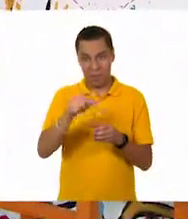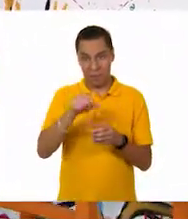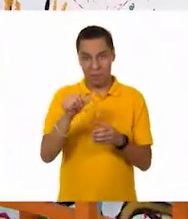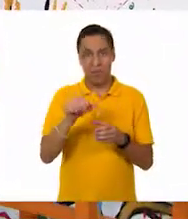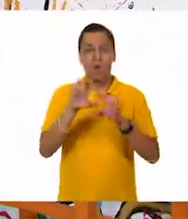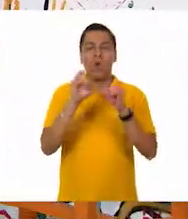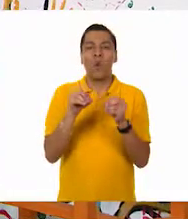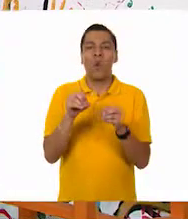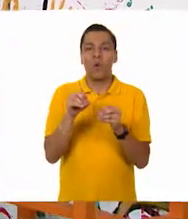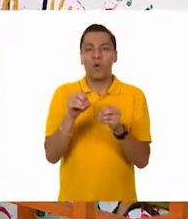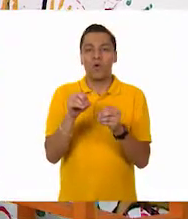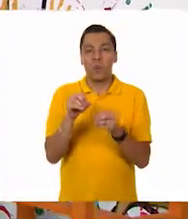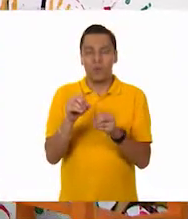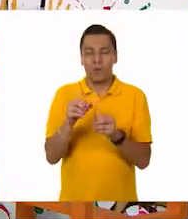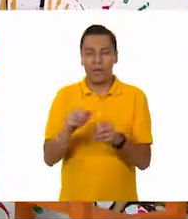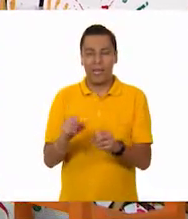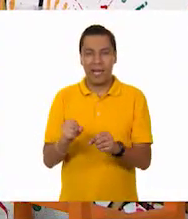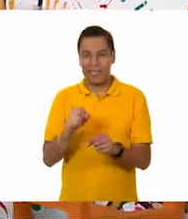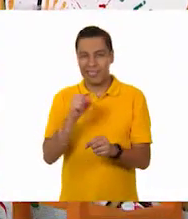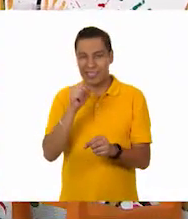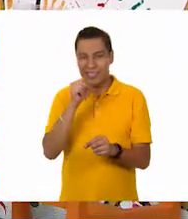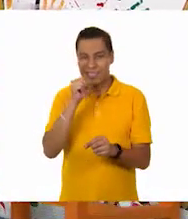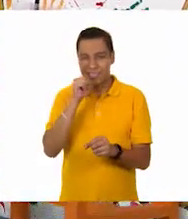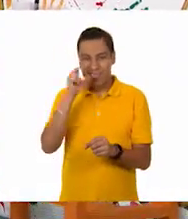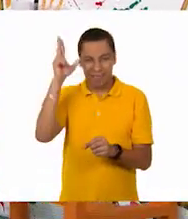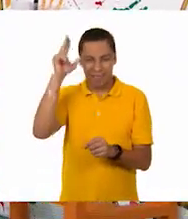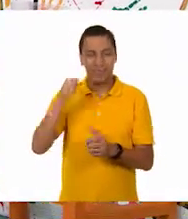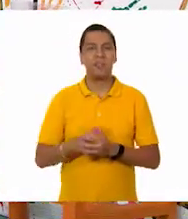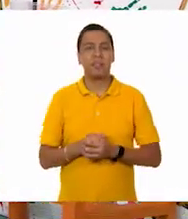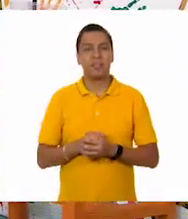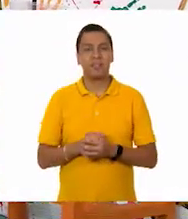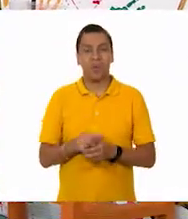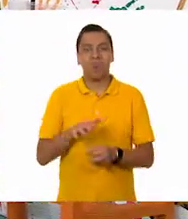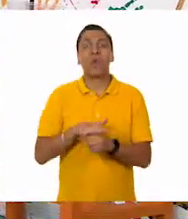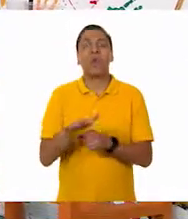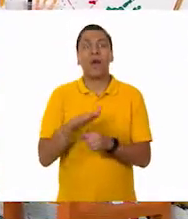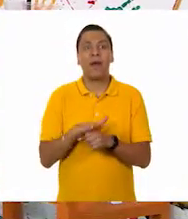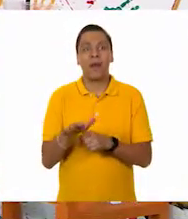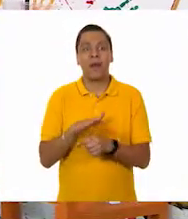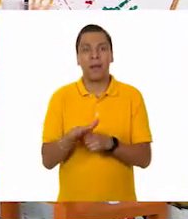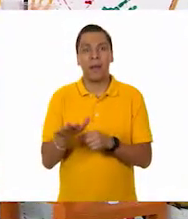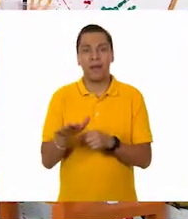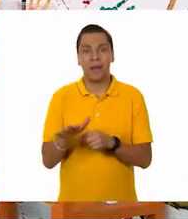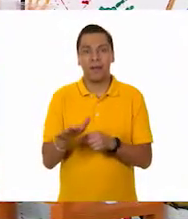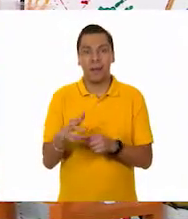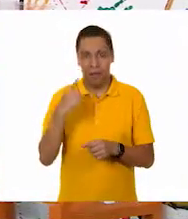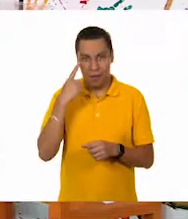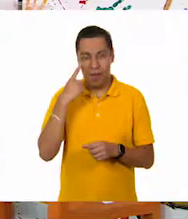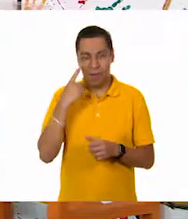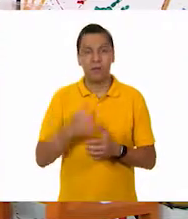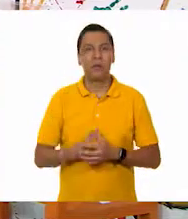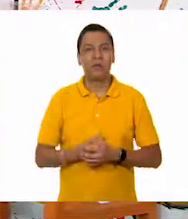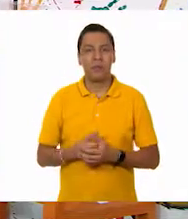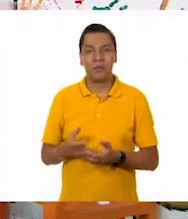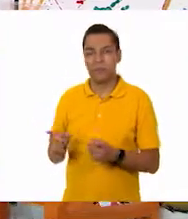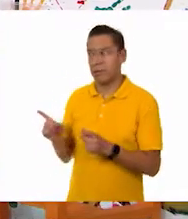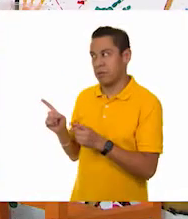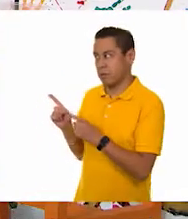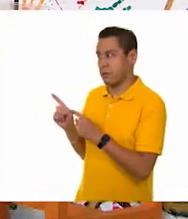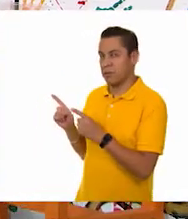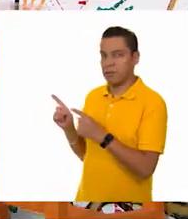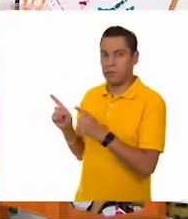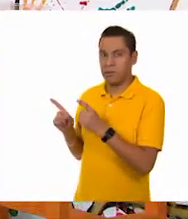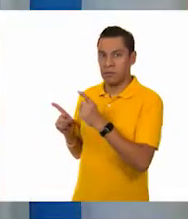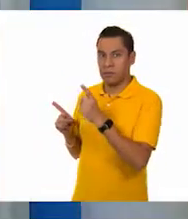sigo pensando que la calabaza será la más pesada. Pero en este caso sería la papa. ¿La papa?